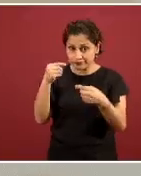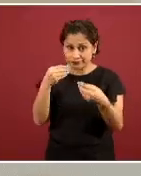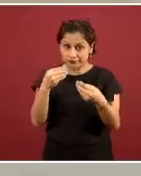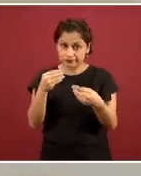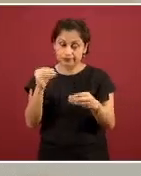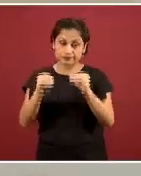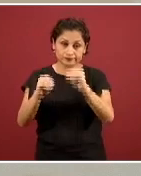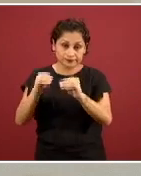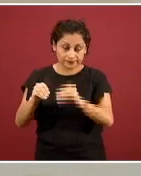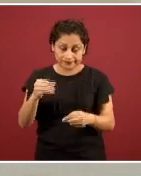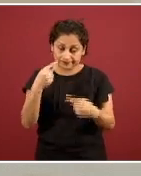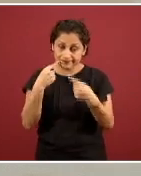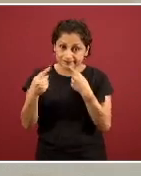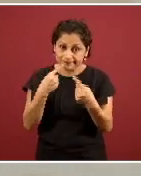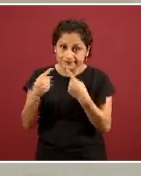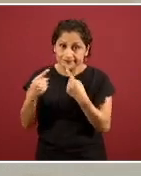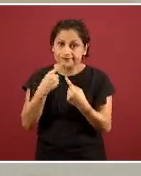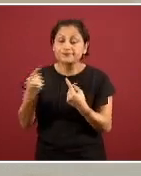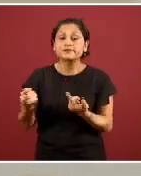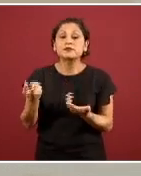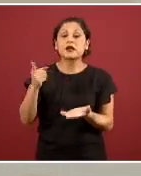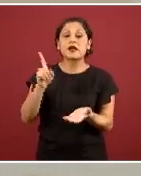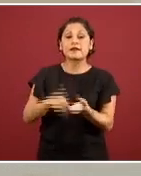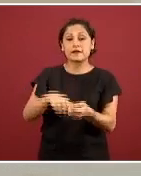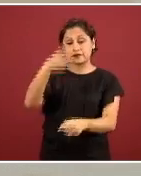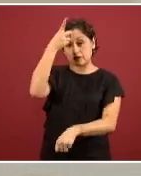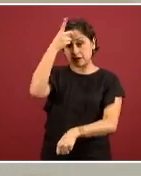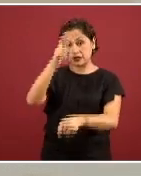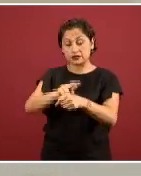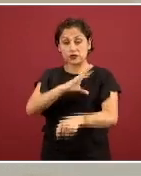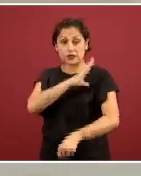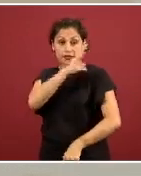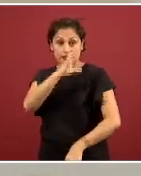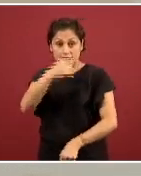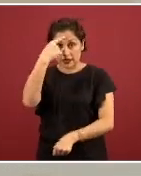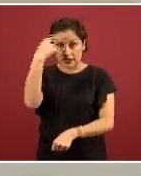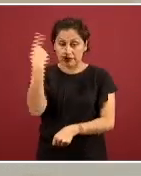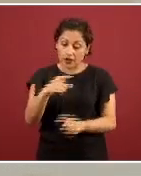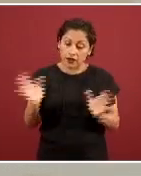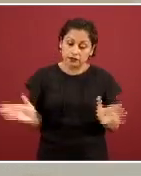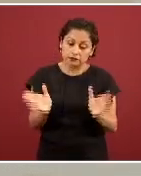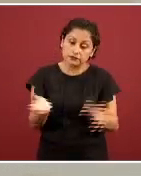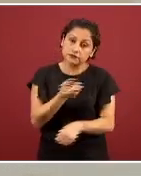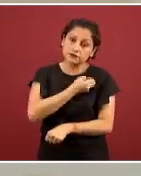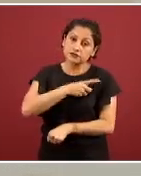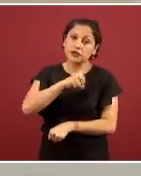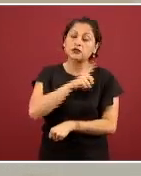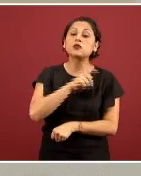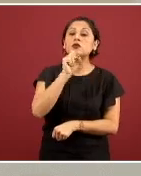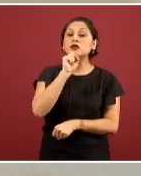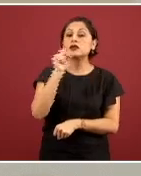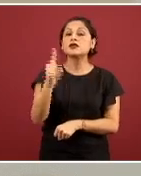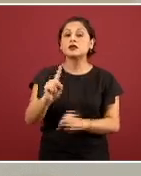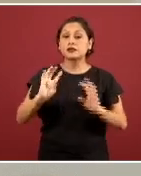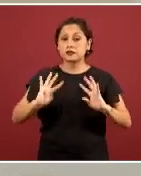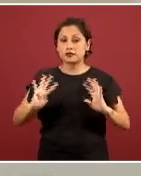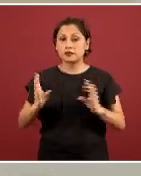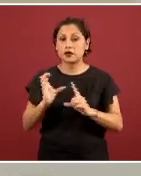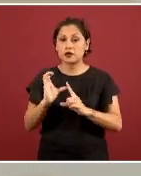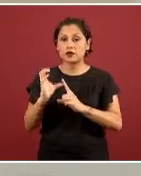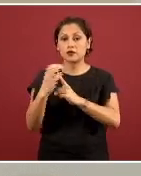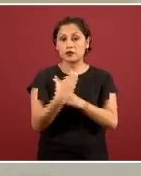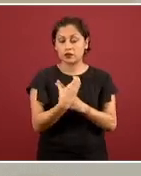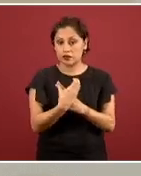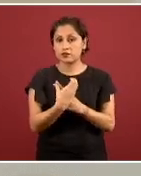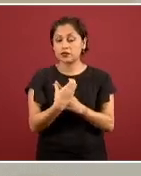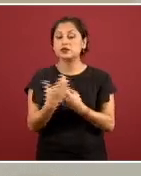conjunto desde la Dirección General de Promoción de la Salud y la Comisión de Institutos Nacionales de Salud y